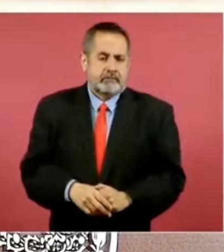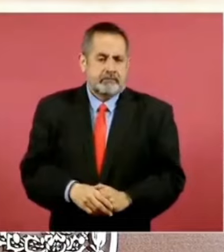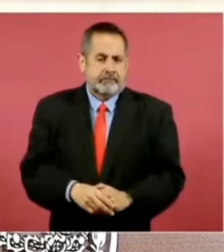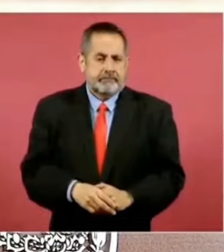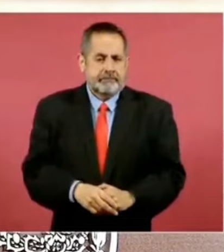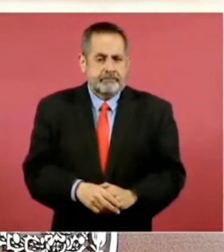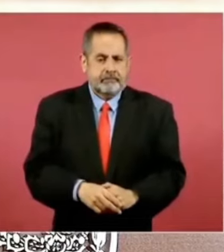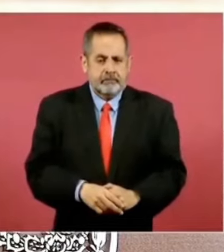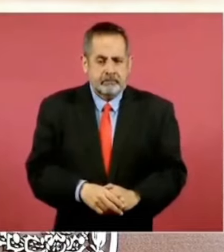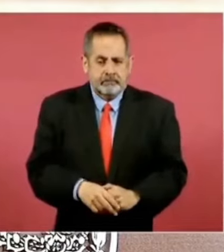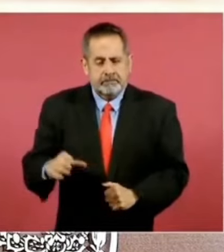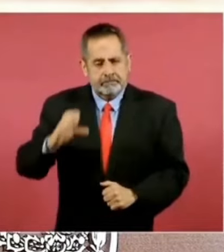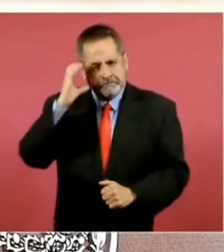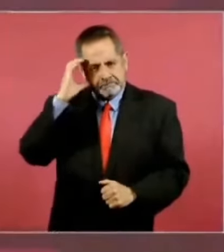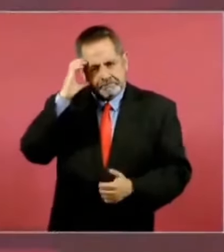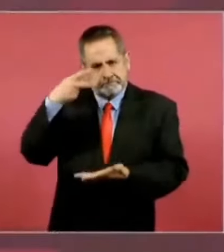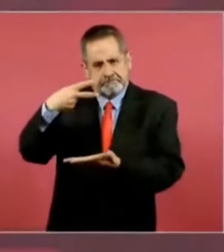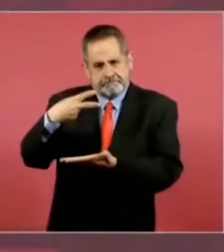postrado,